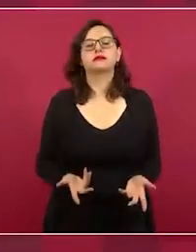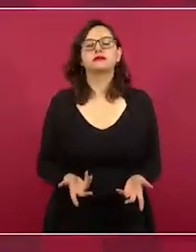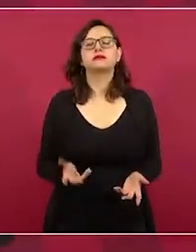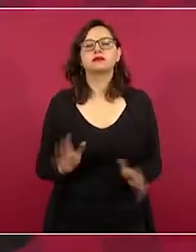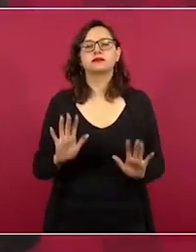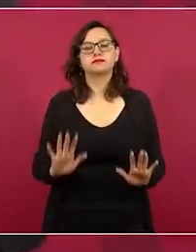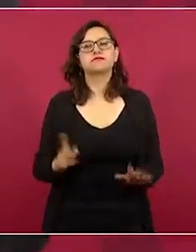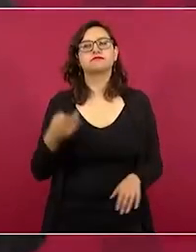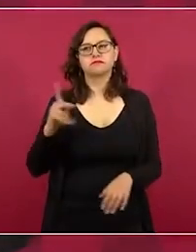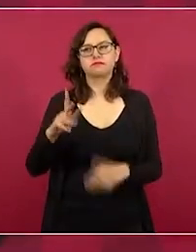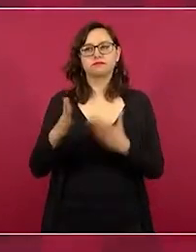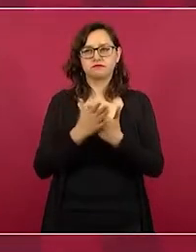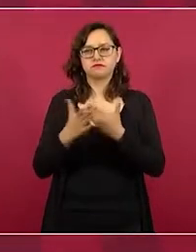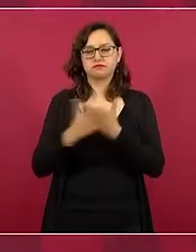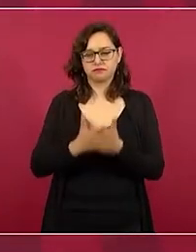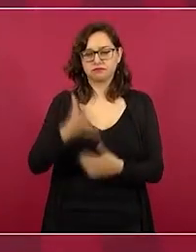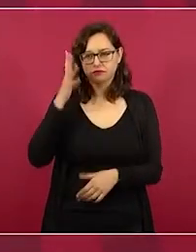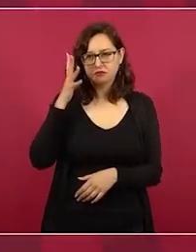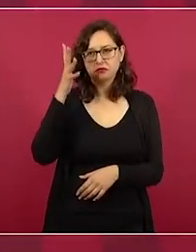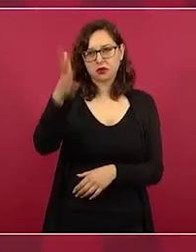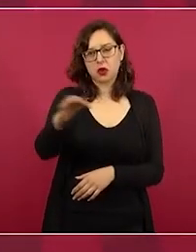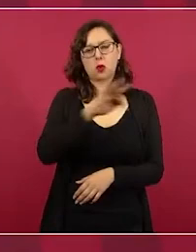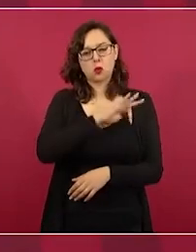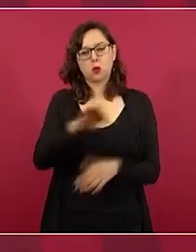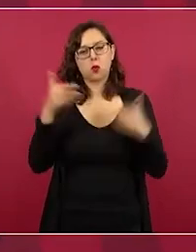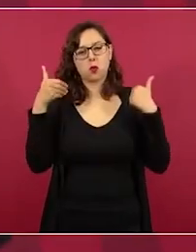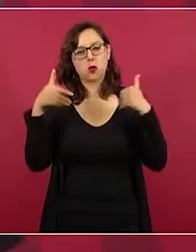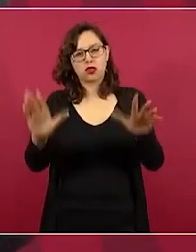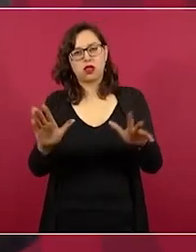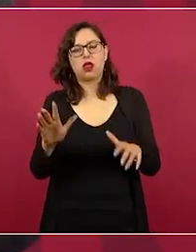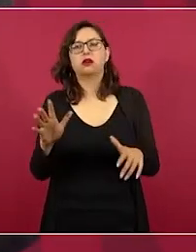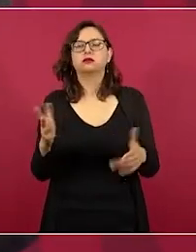esa posibilidad porque va a haber gente honesta,